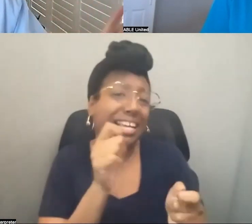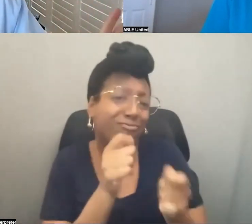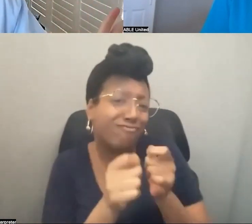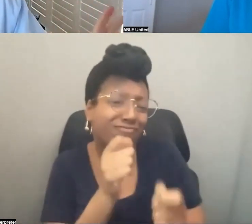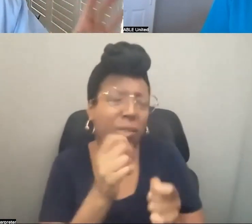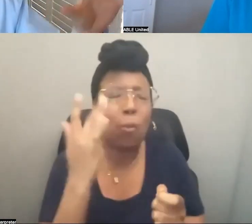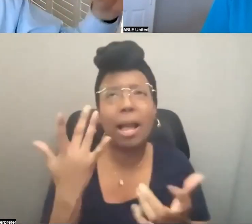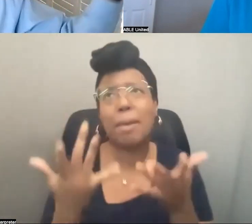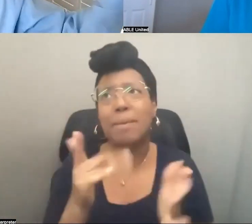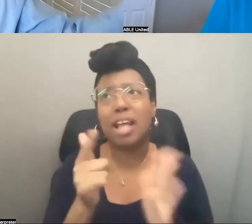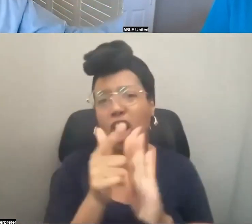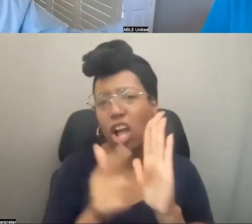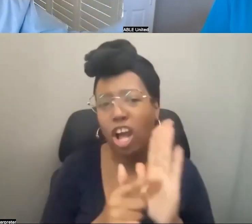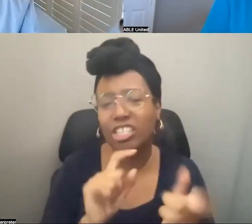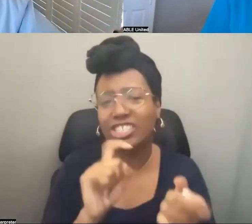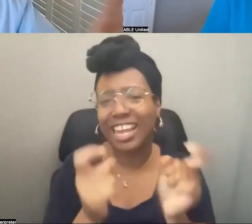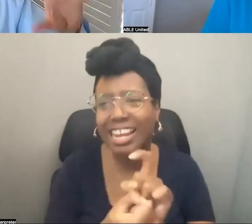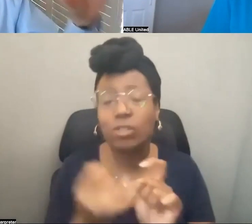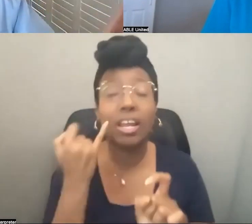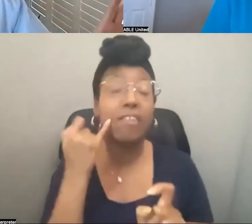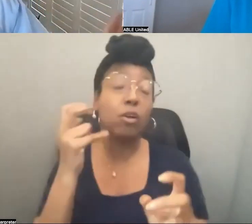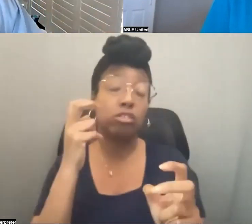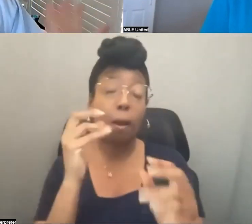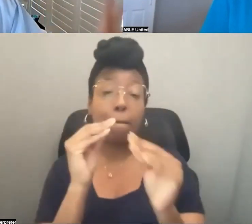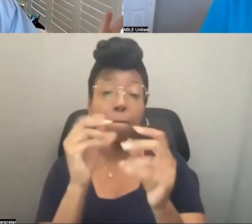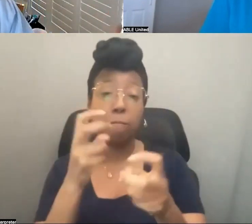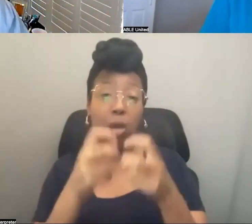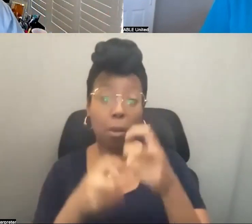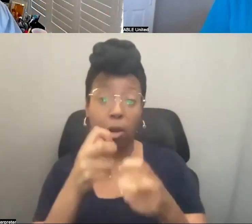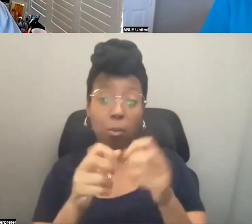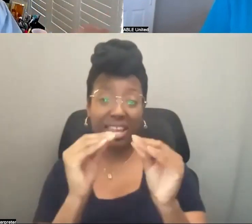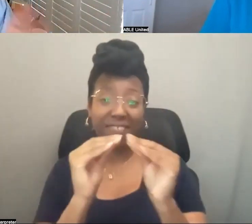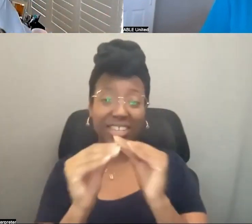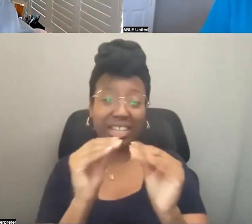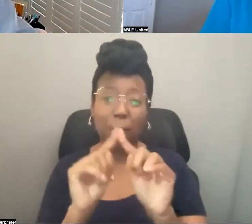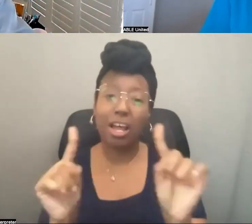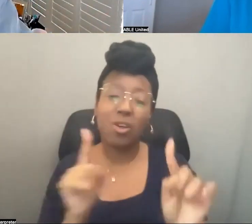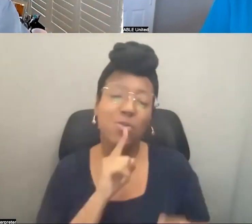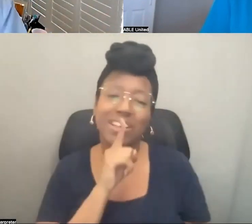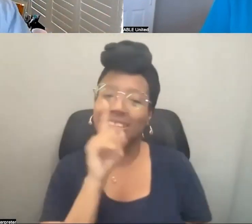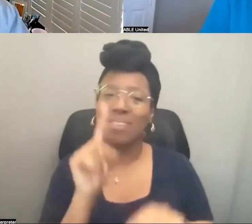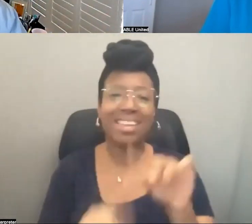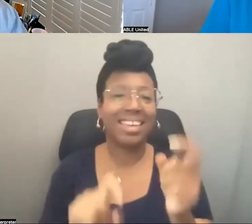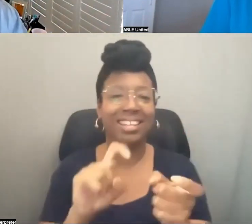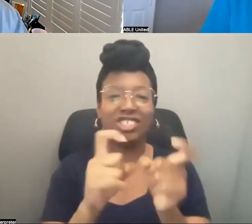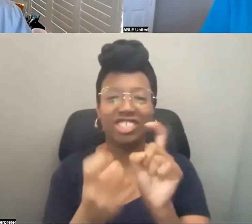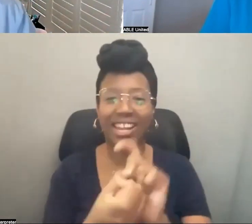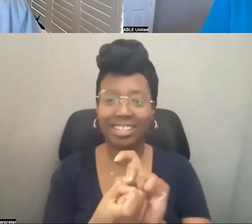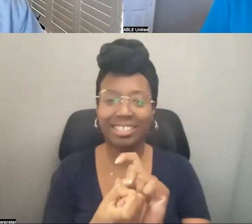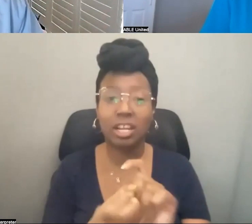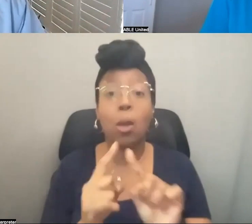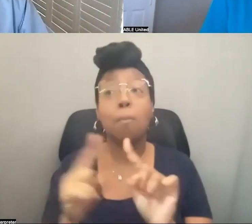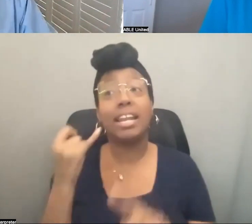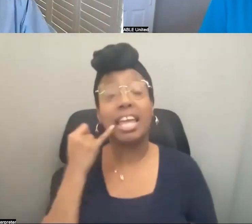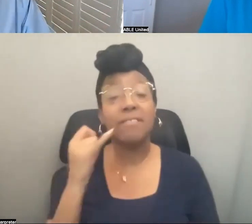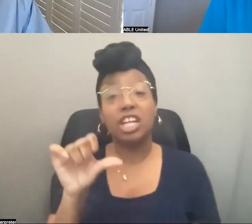porque la ley ha cambiado o hay algún problema con ello, podemos arreglarlo, pero en general no podemos cambiarlos, no son emendables. Cuando es